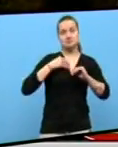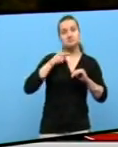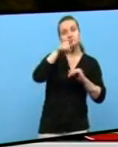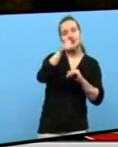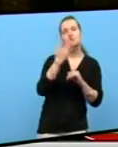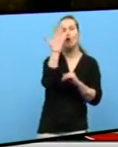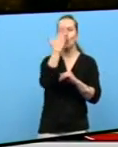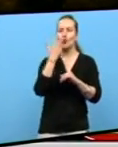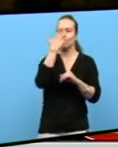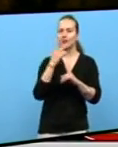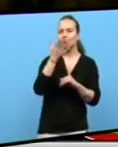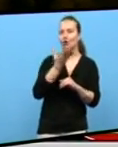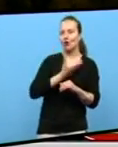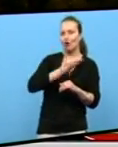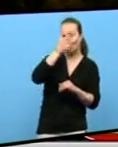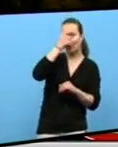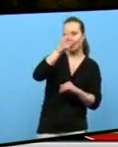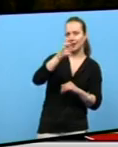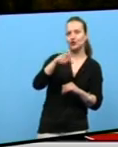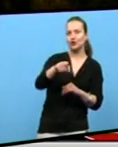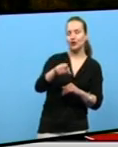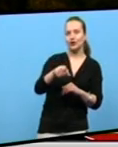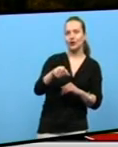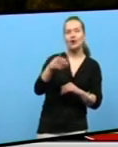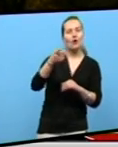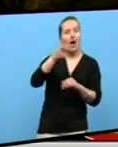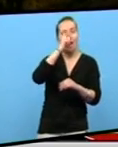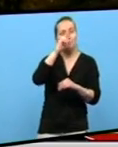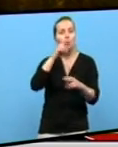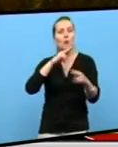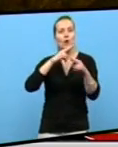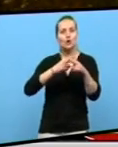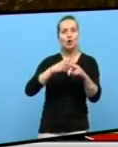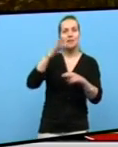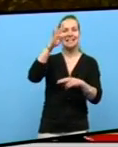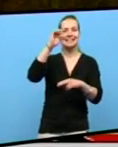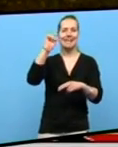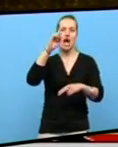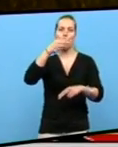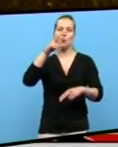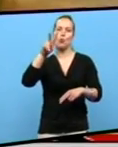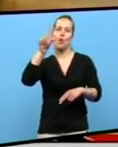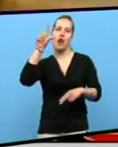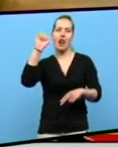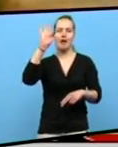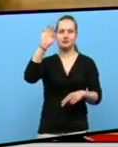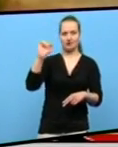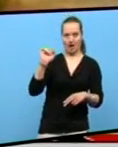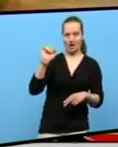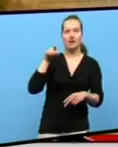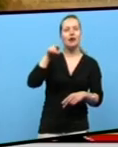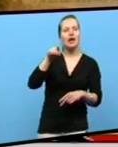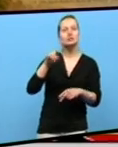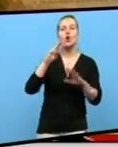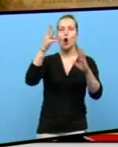este concello, que tiña o antigo nome de Tabulata Consta de